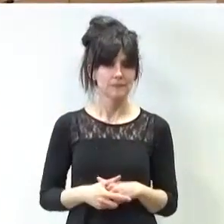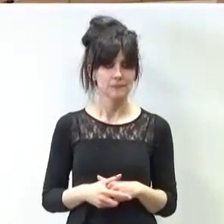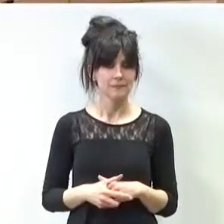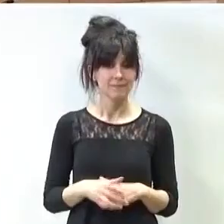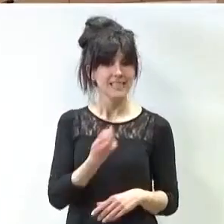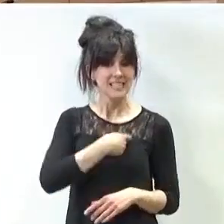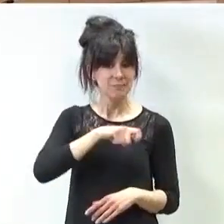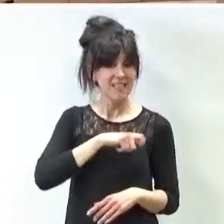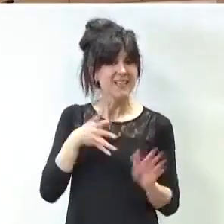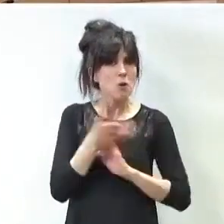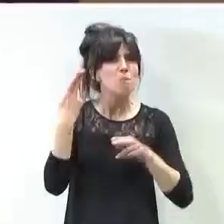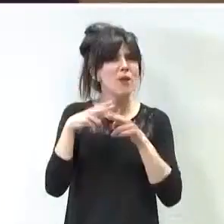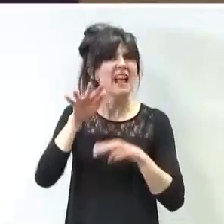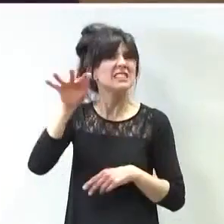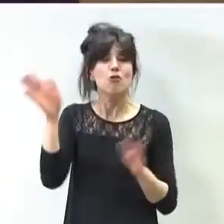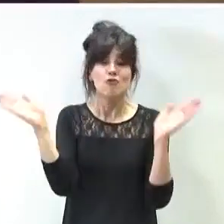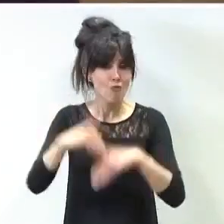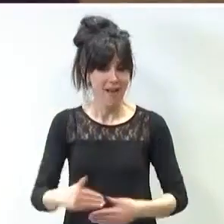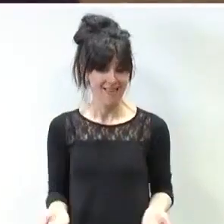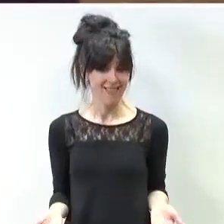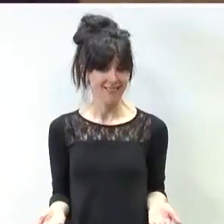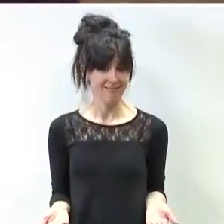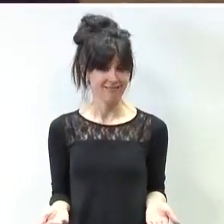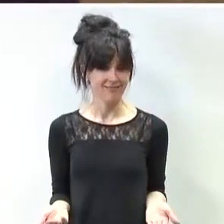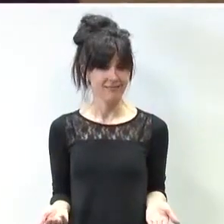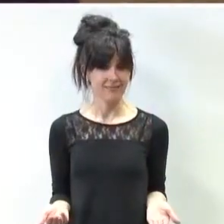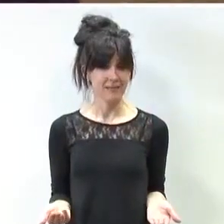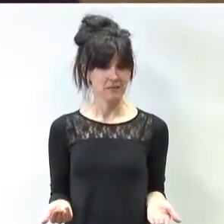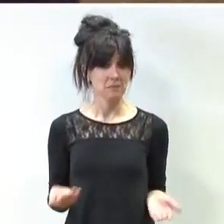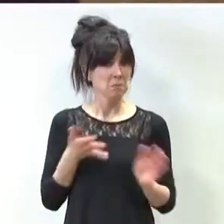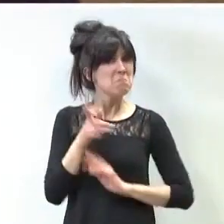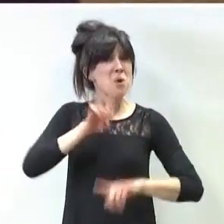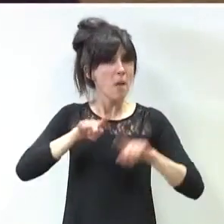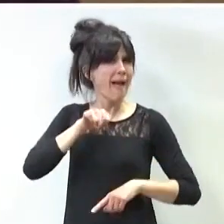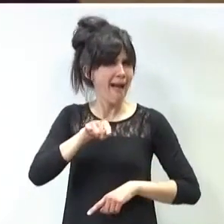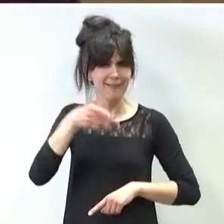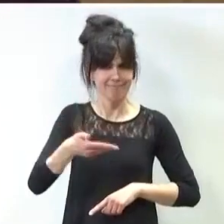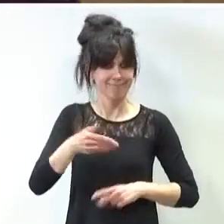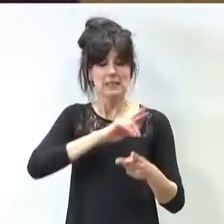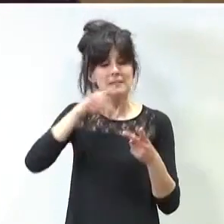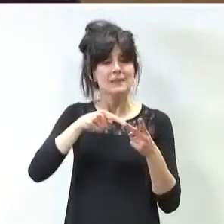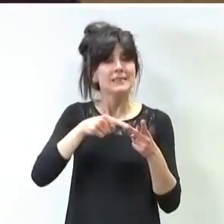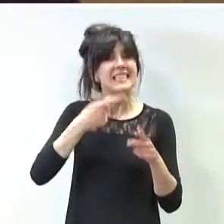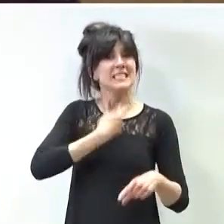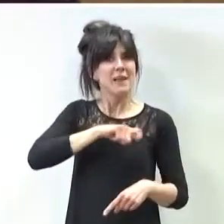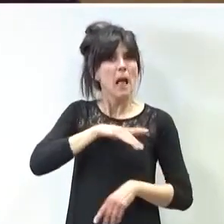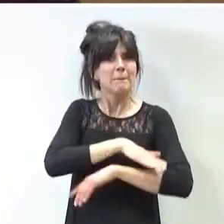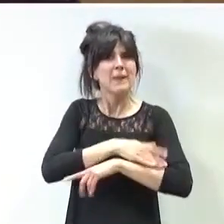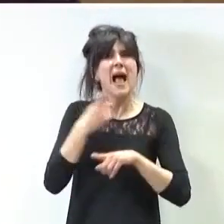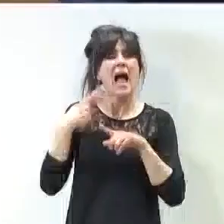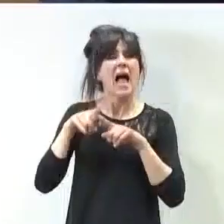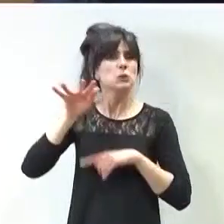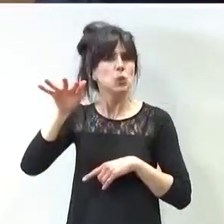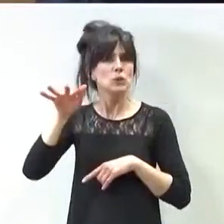España no tiene política exterior. Ese es su primer problema. El segundo. España no tiene ministro de Asuntos